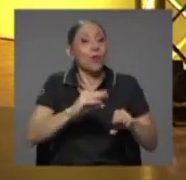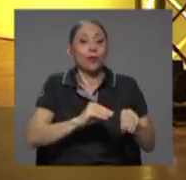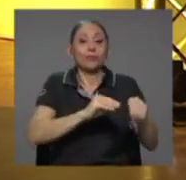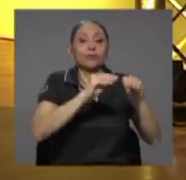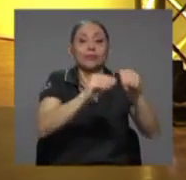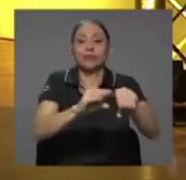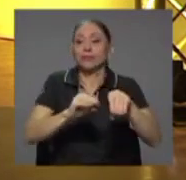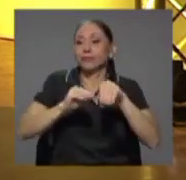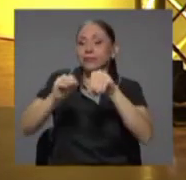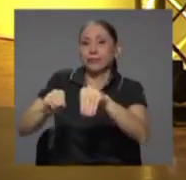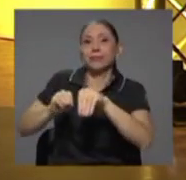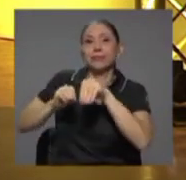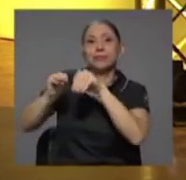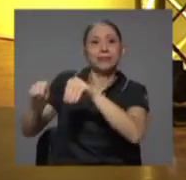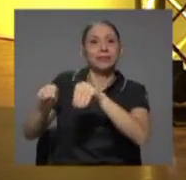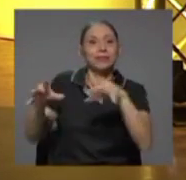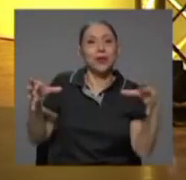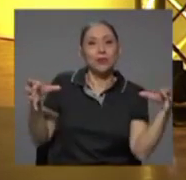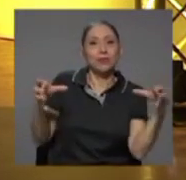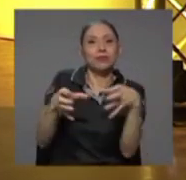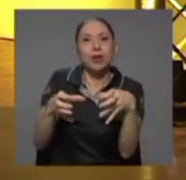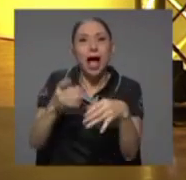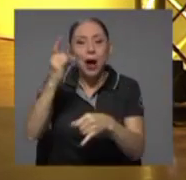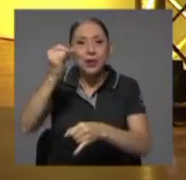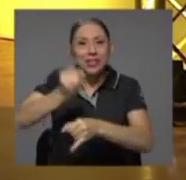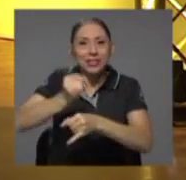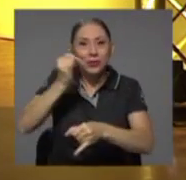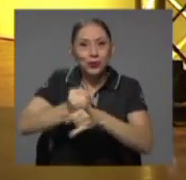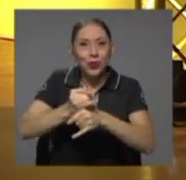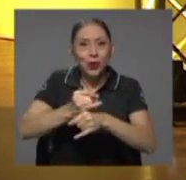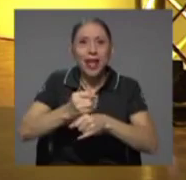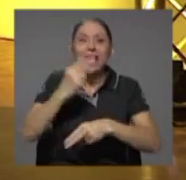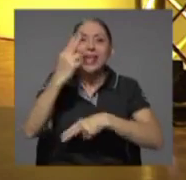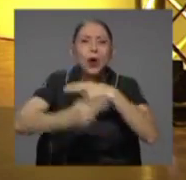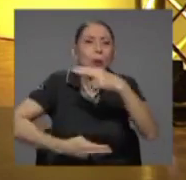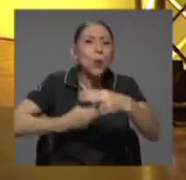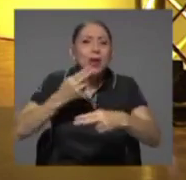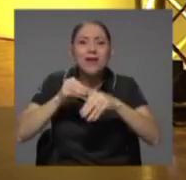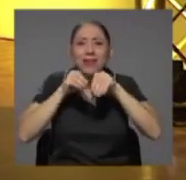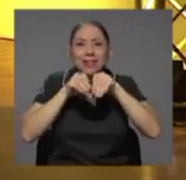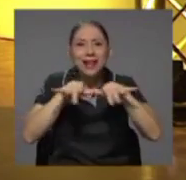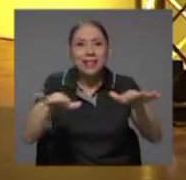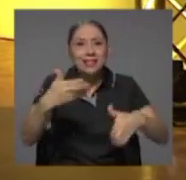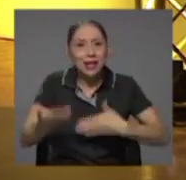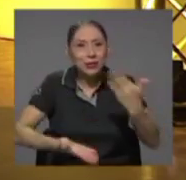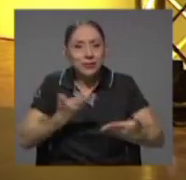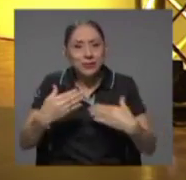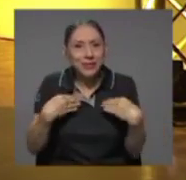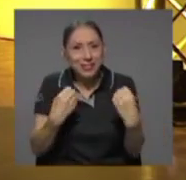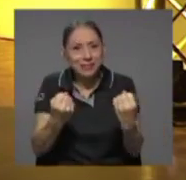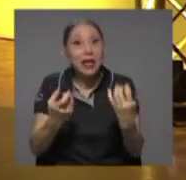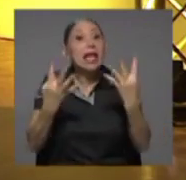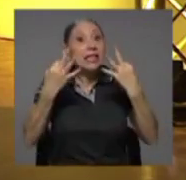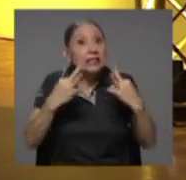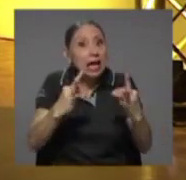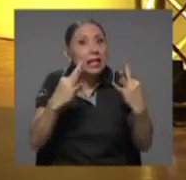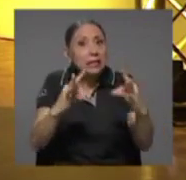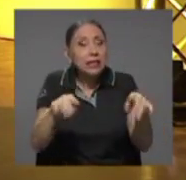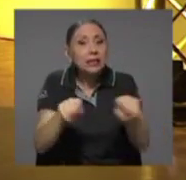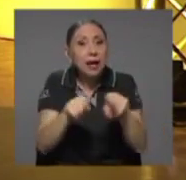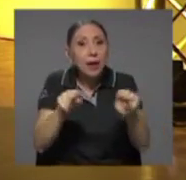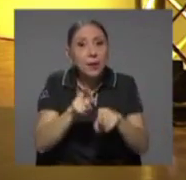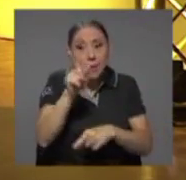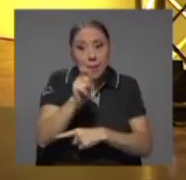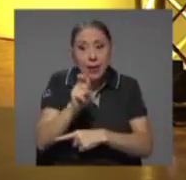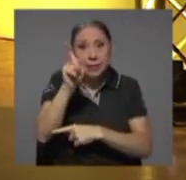universaliza los servicios de salud y trata de universalizar los servicios de pensiones con todas